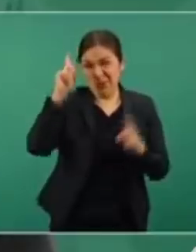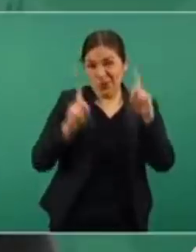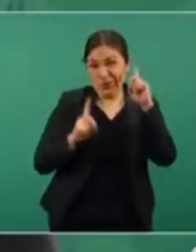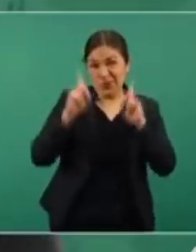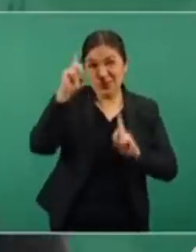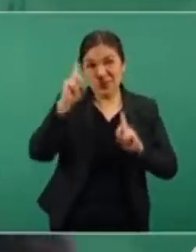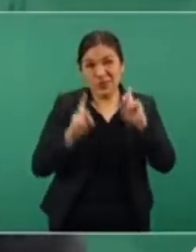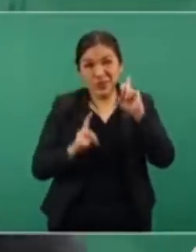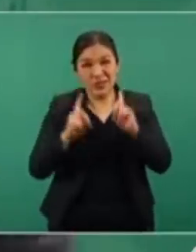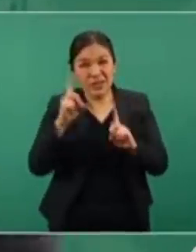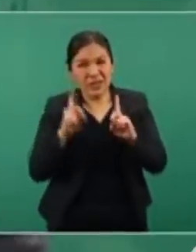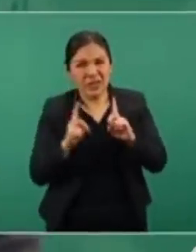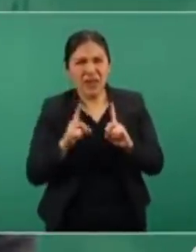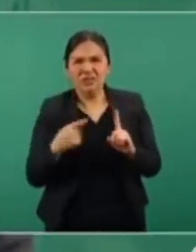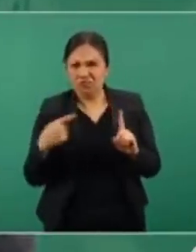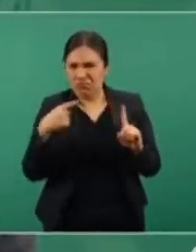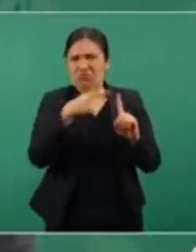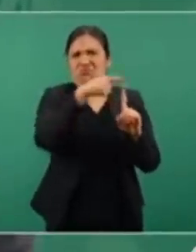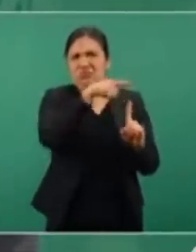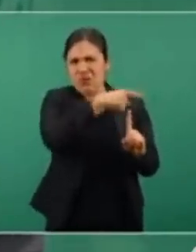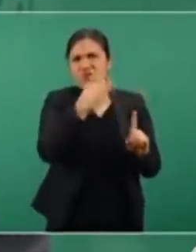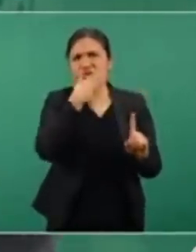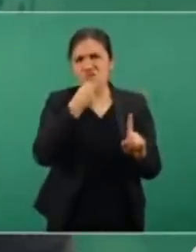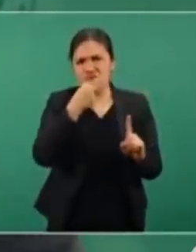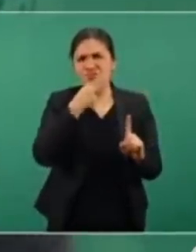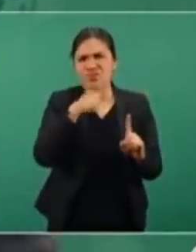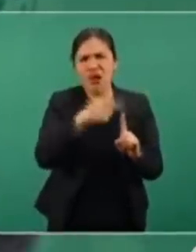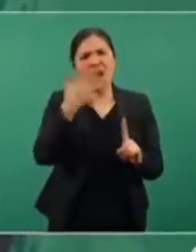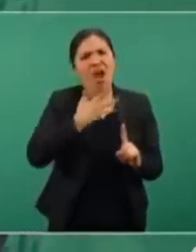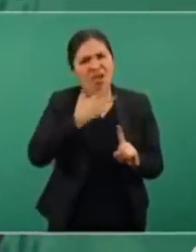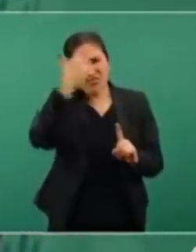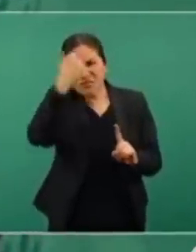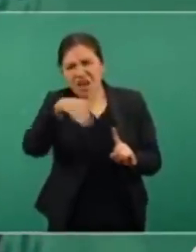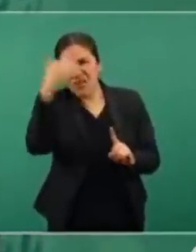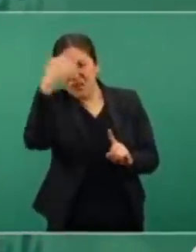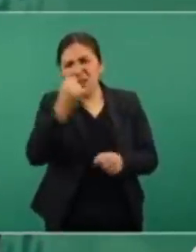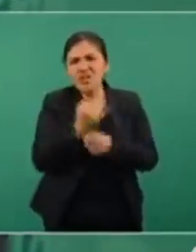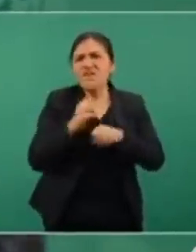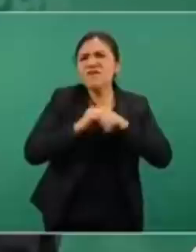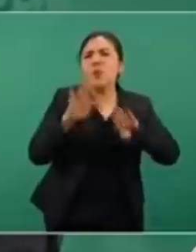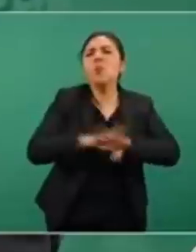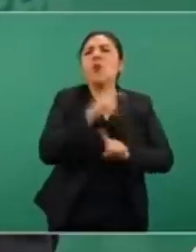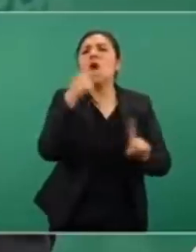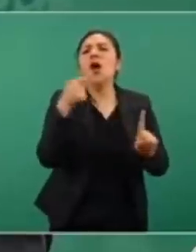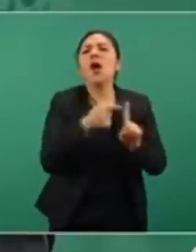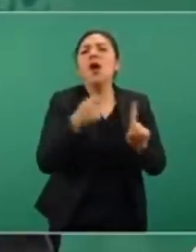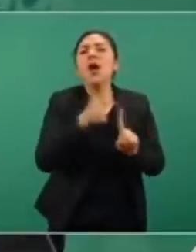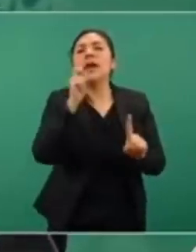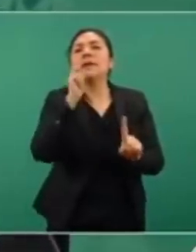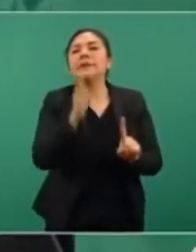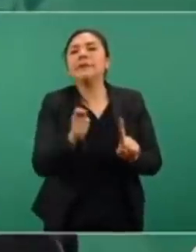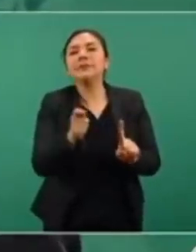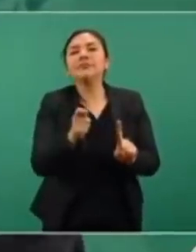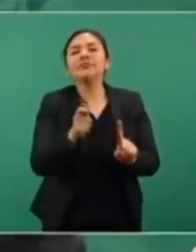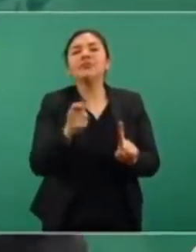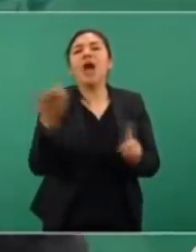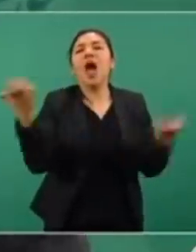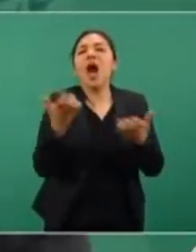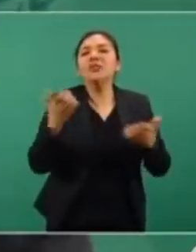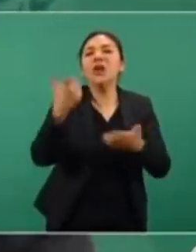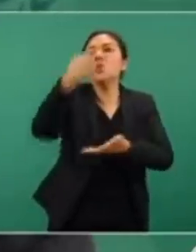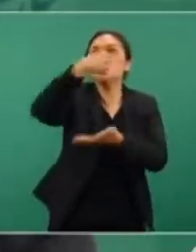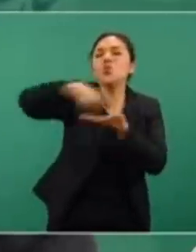aunque él tiene pues la información porque es el que contrata